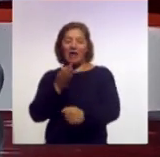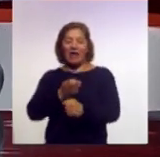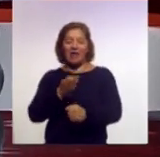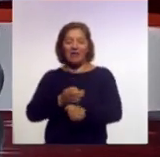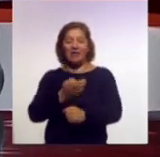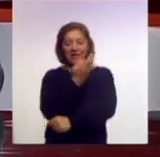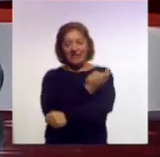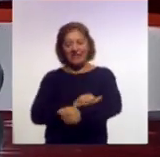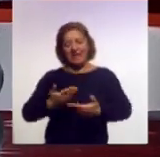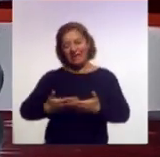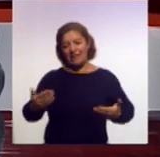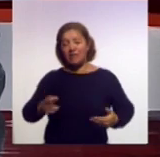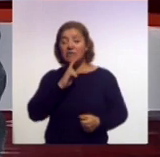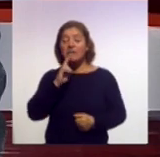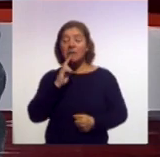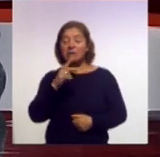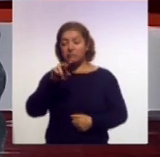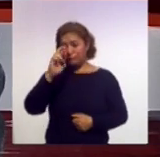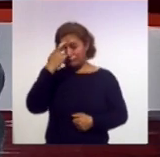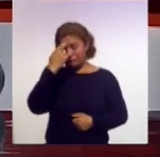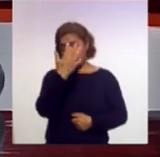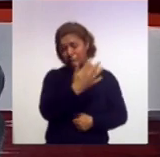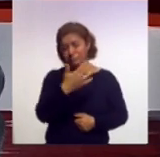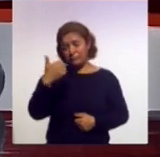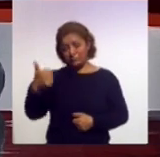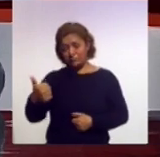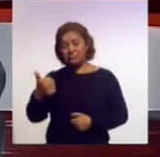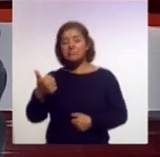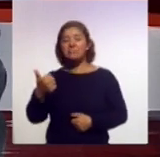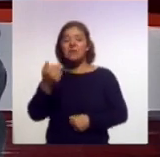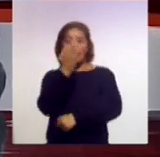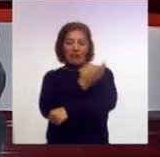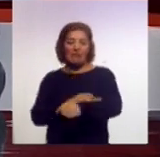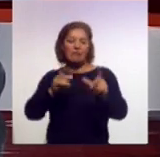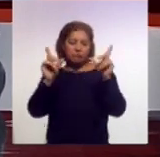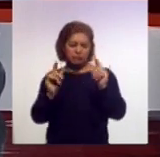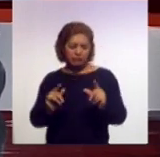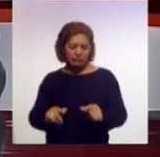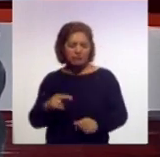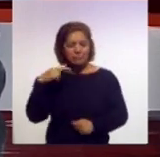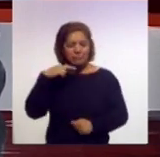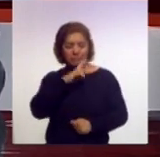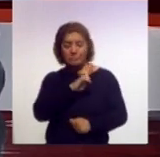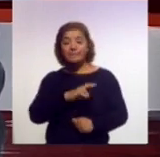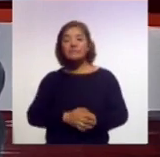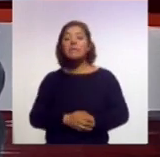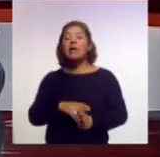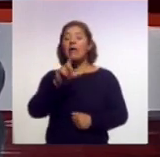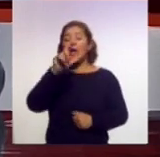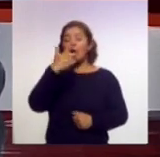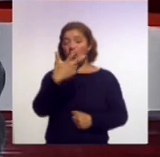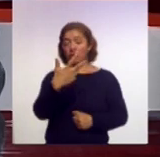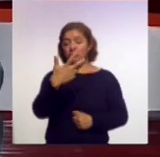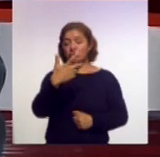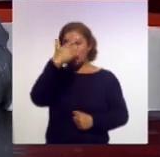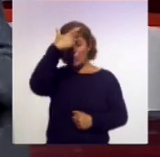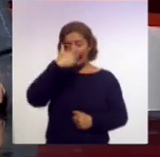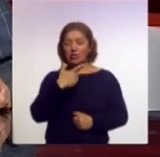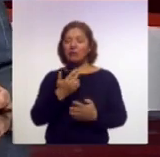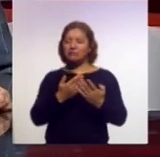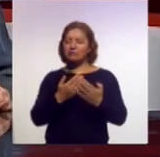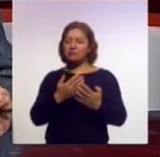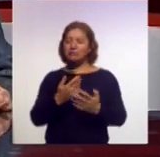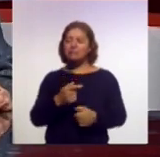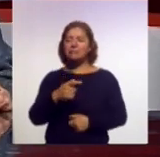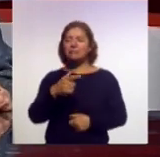que tenemos avances informativos a las 5 y 6 de la tarde a las 20 horas 8 de la noche lo esperamos en la tercera